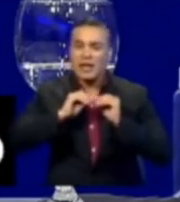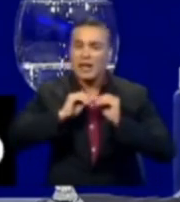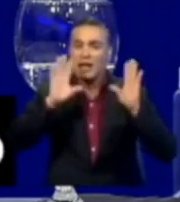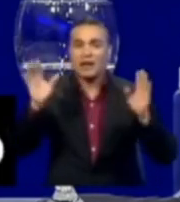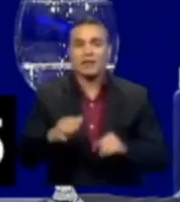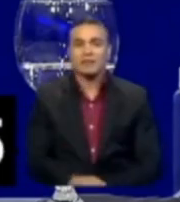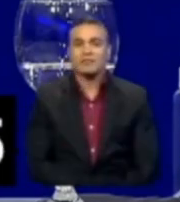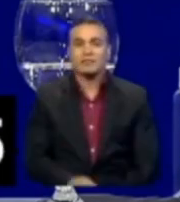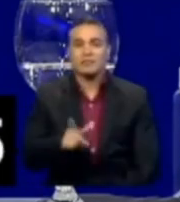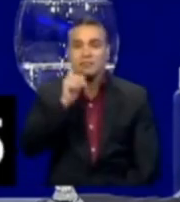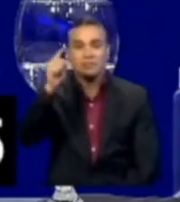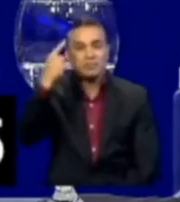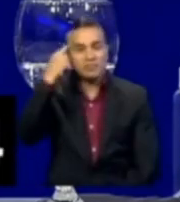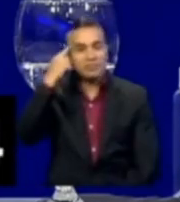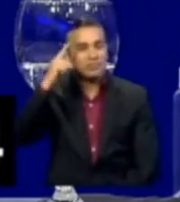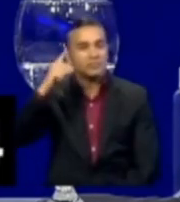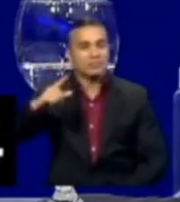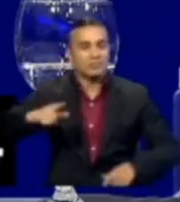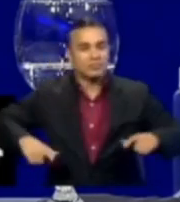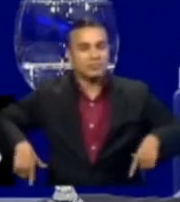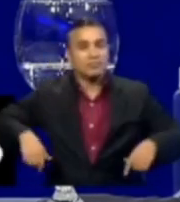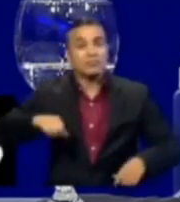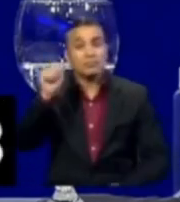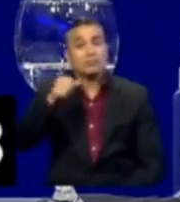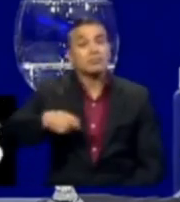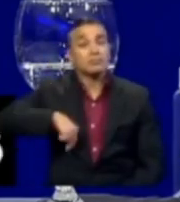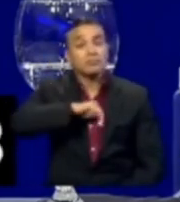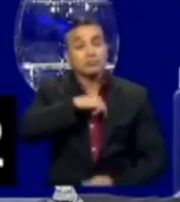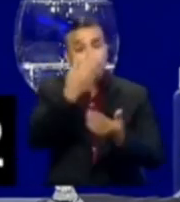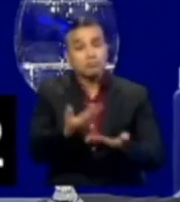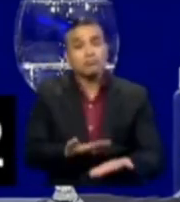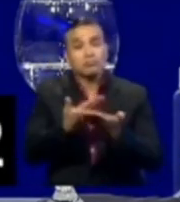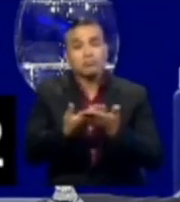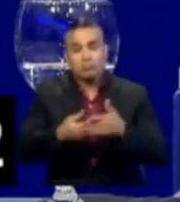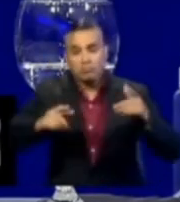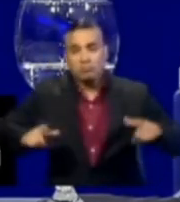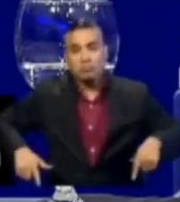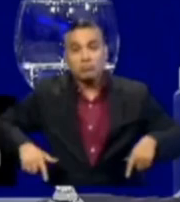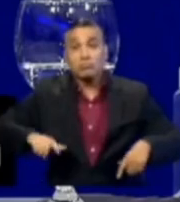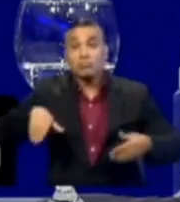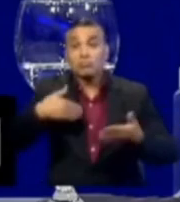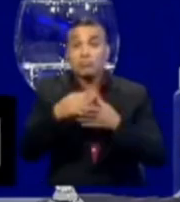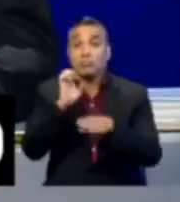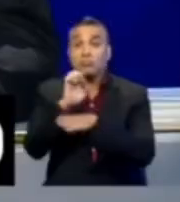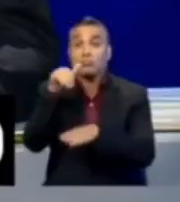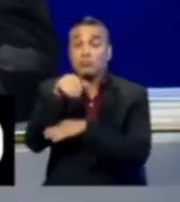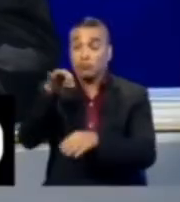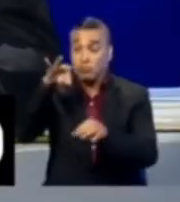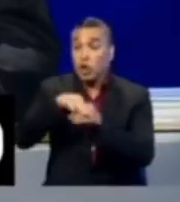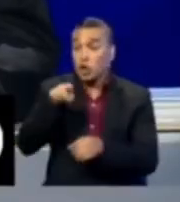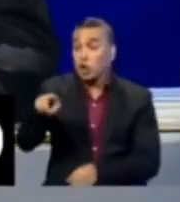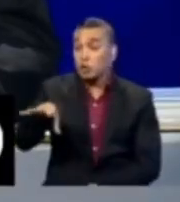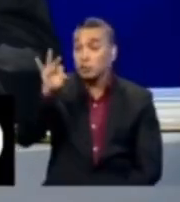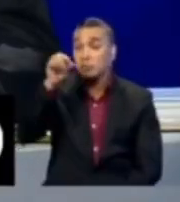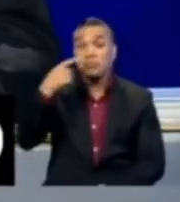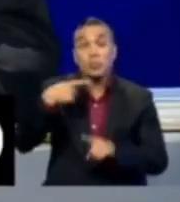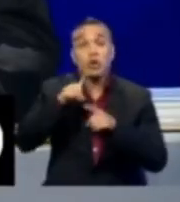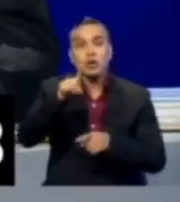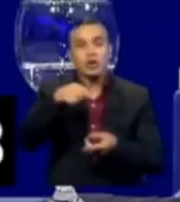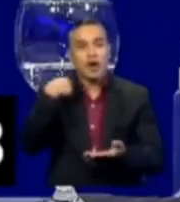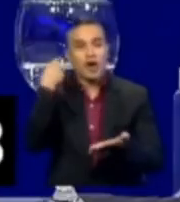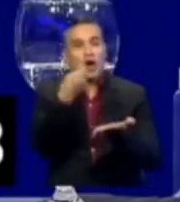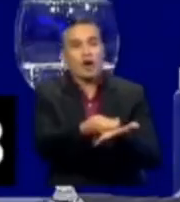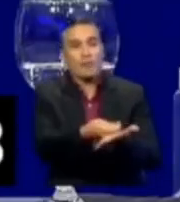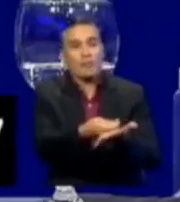quién ha cogobernado con Moreno. Sí, nosotros propusimos a Moreno. El pueblo ecuatoriano votó por él. Pero ustedes lo